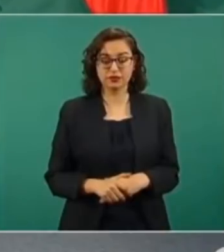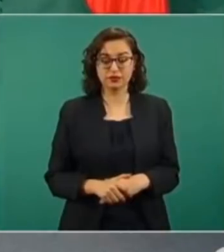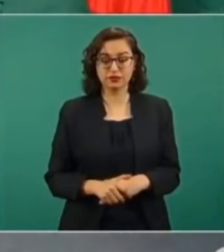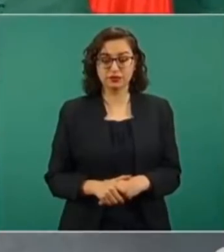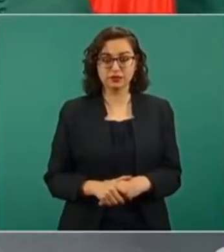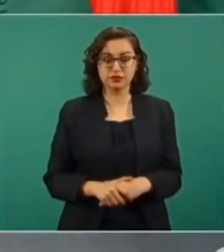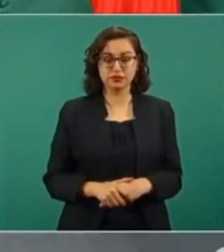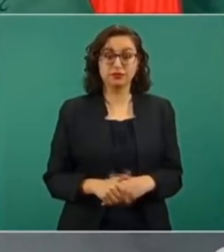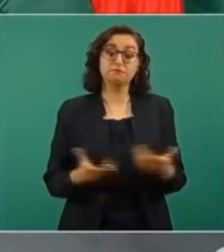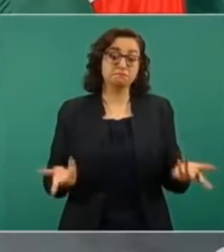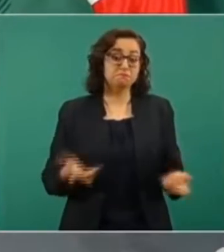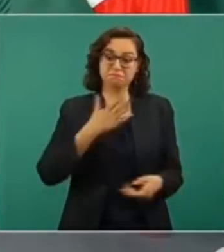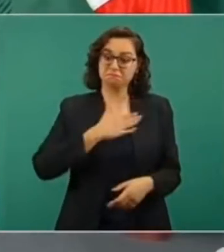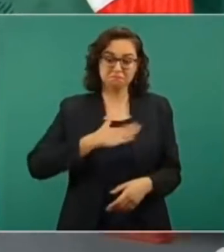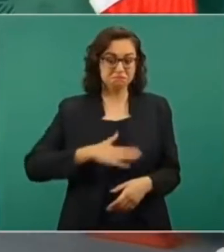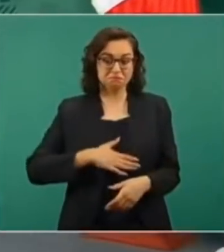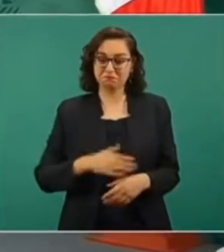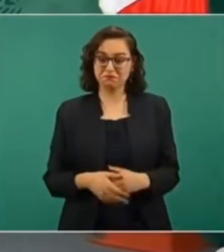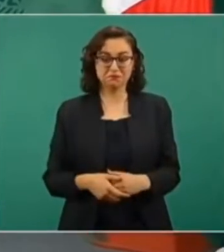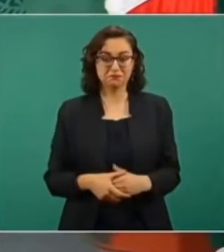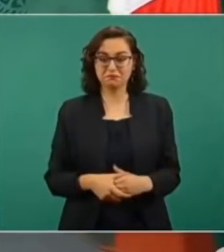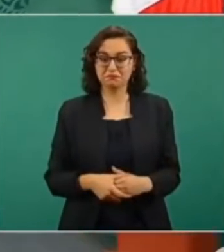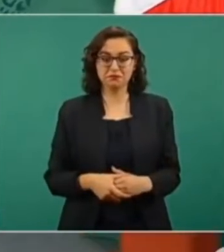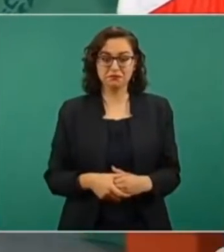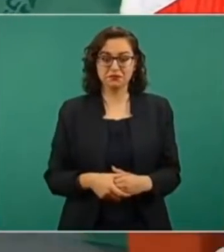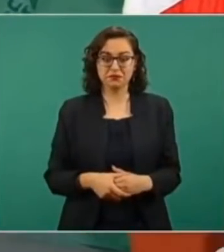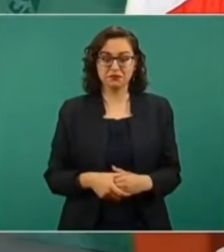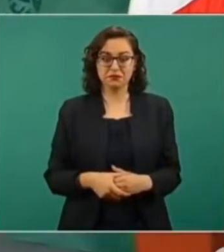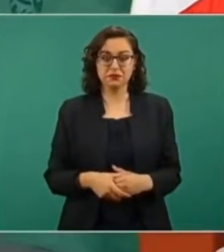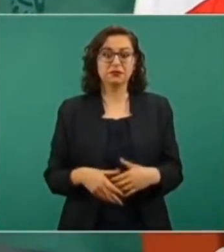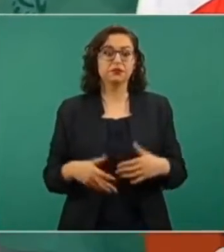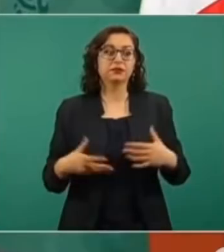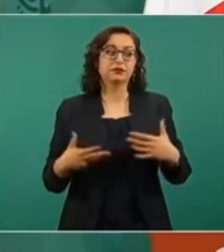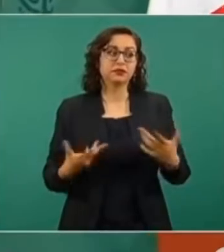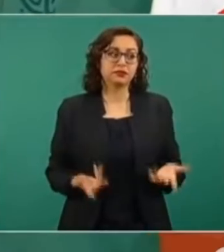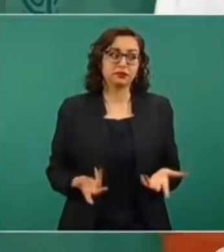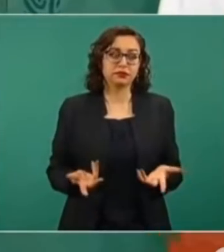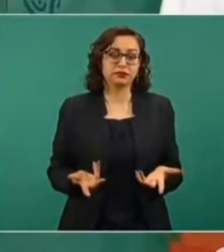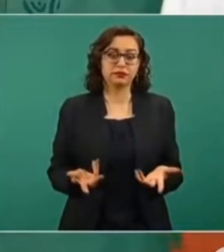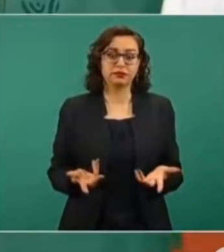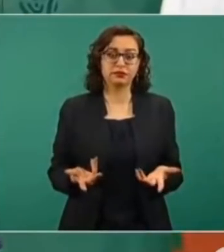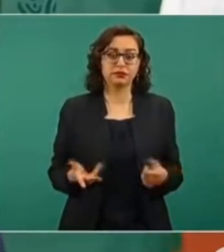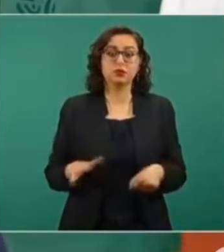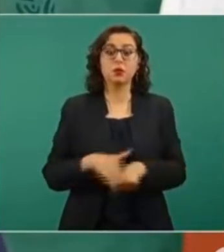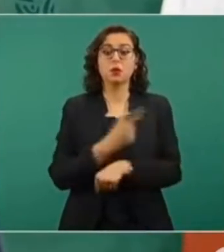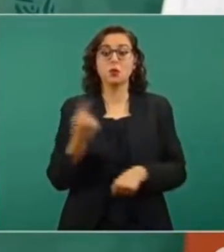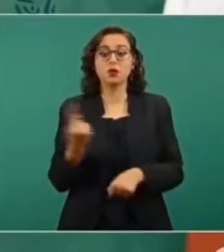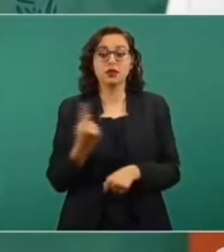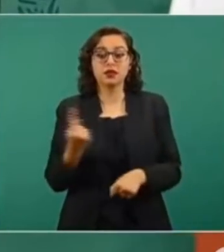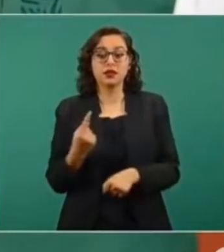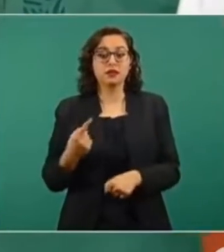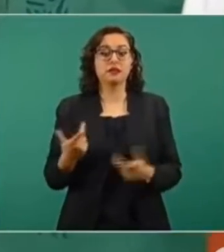Una gran injusticia por todos los recovecos legales